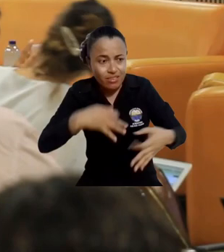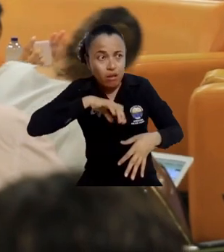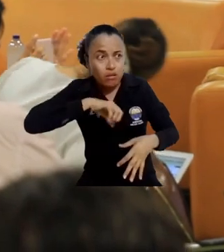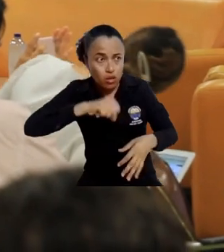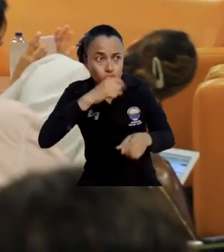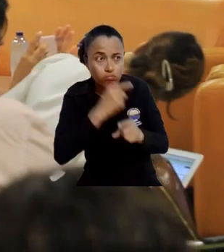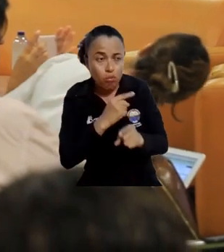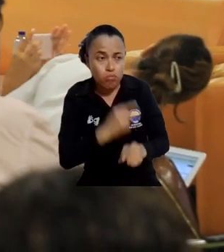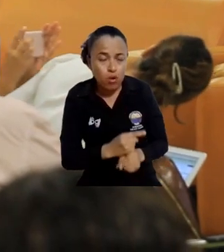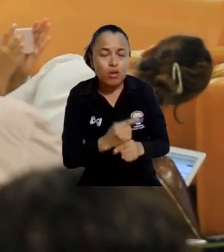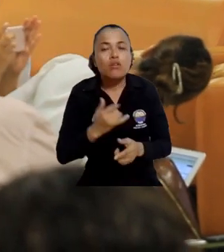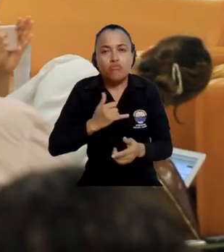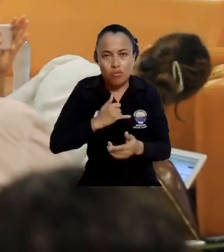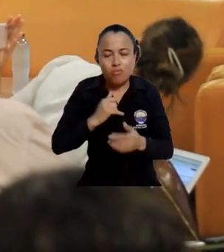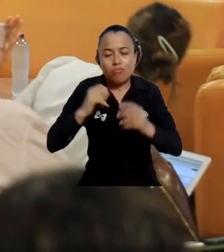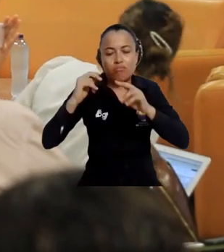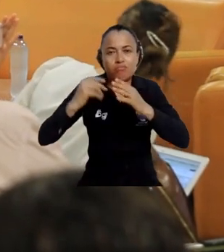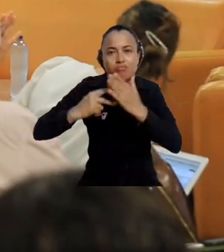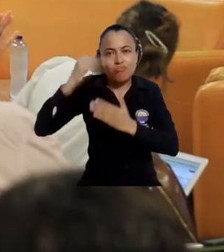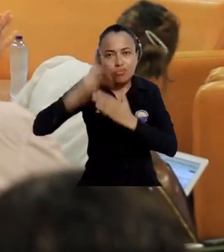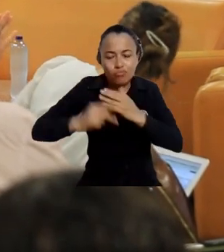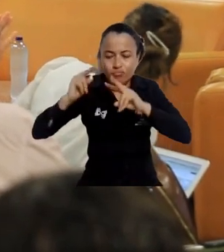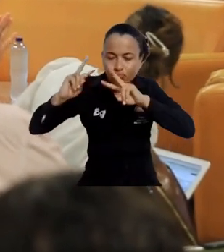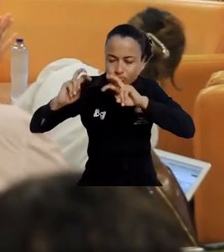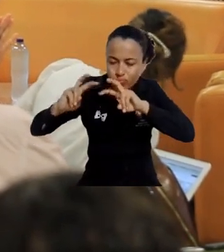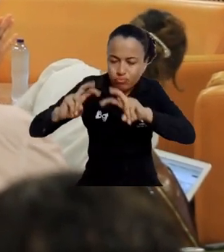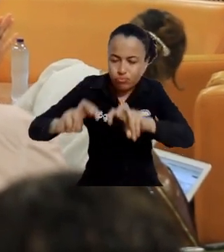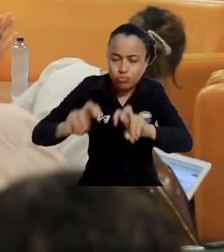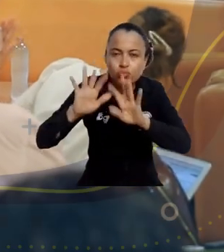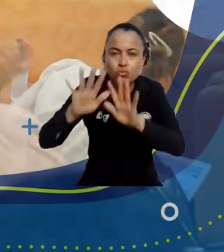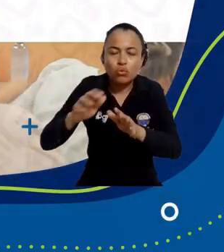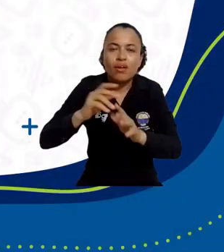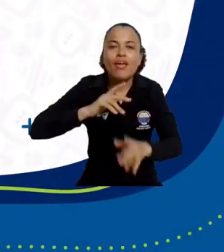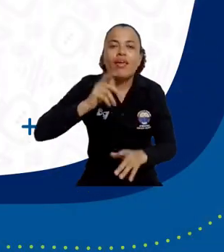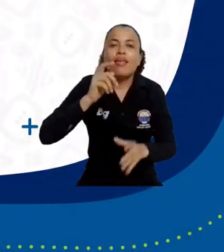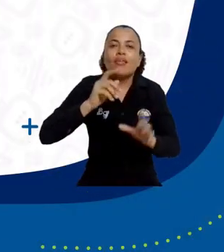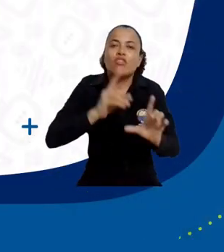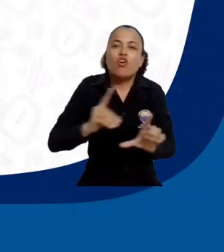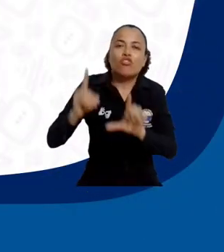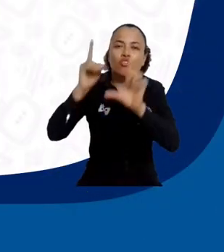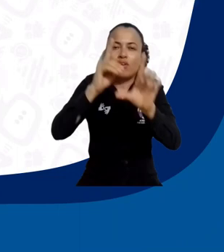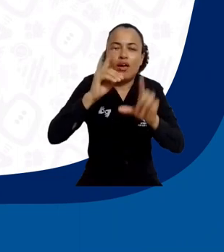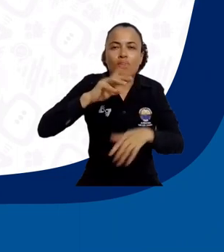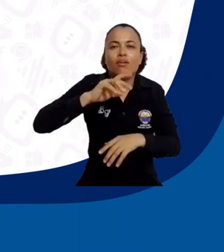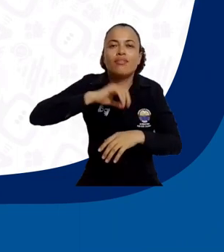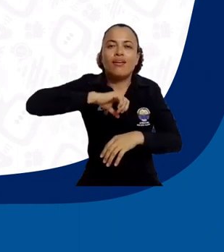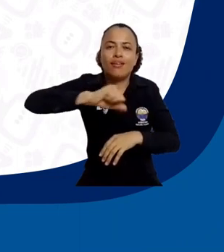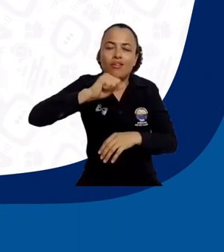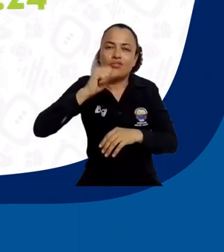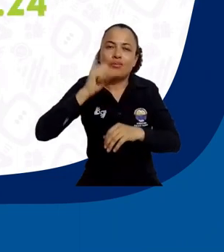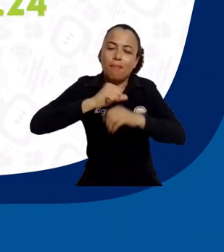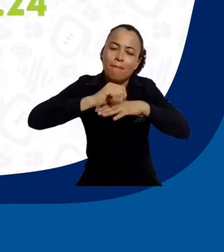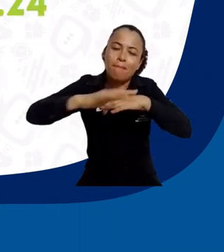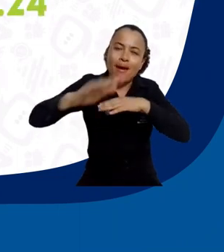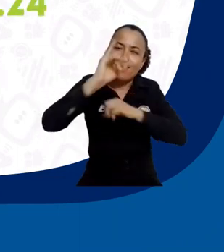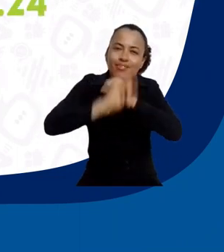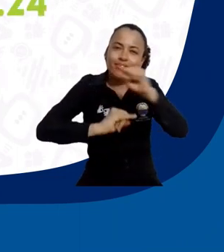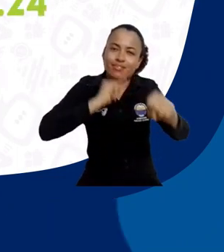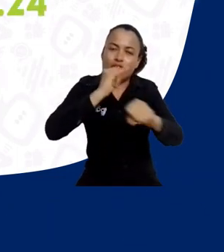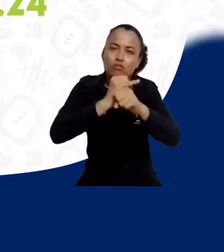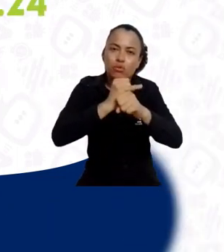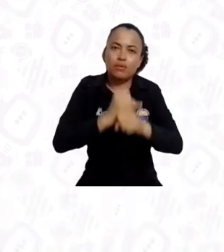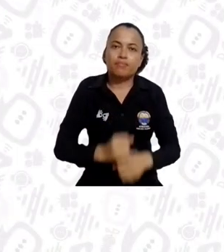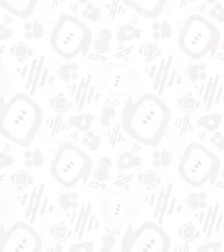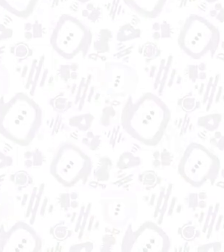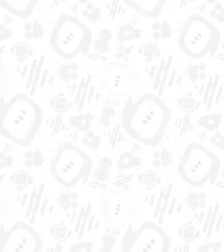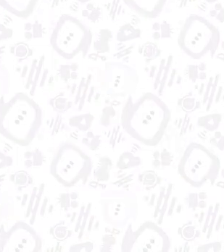que vengo adelantando en el marco del doctorado del derecho marítimo internacional. Aún más incluyente e innovadora. Gracias por